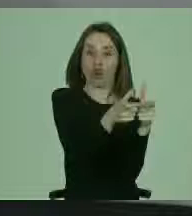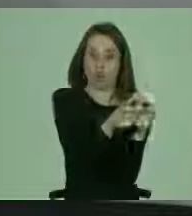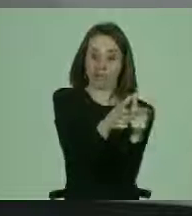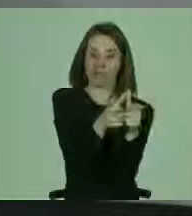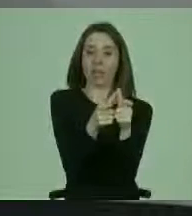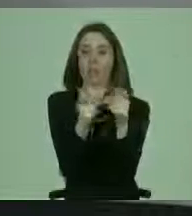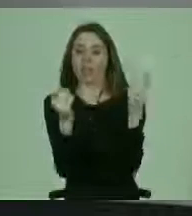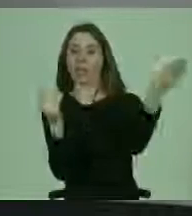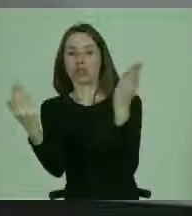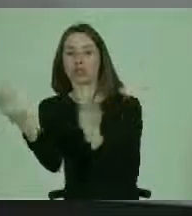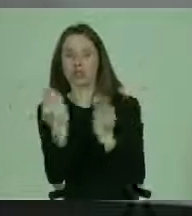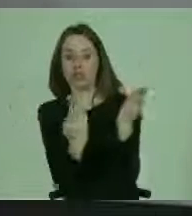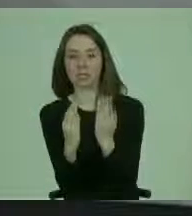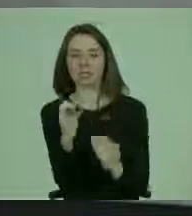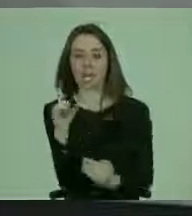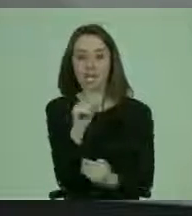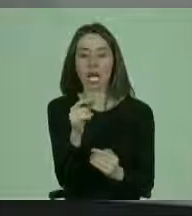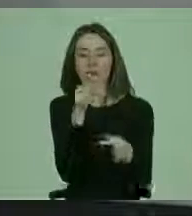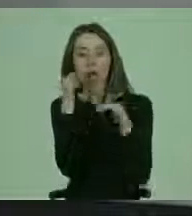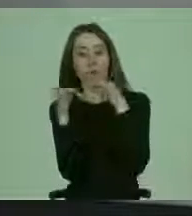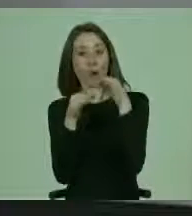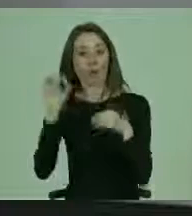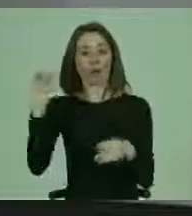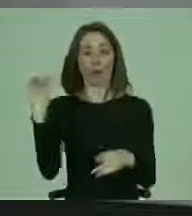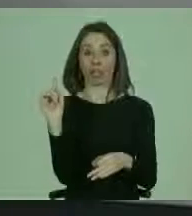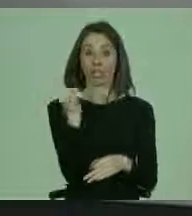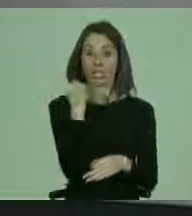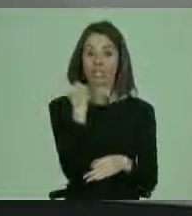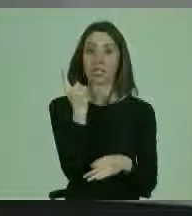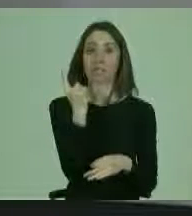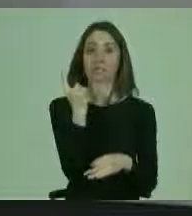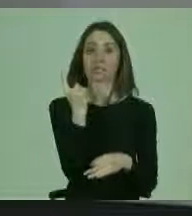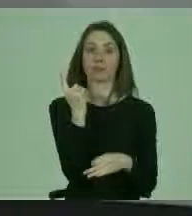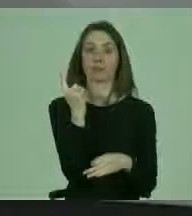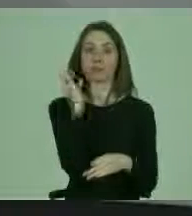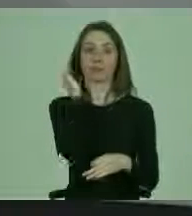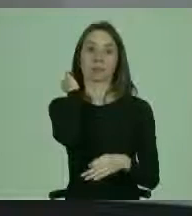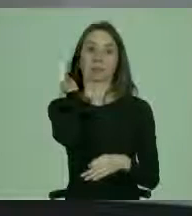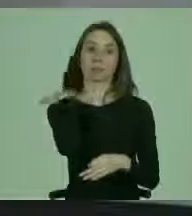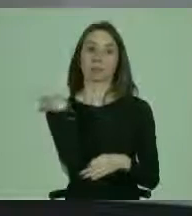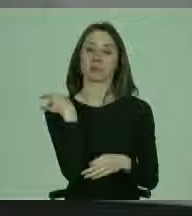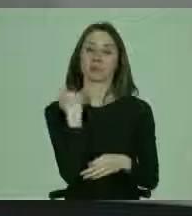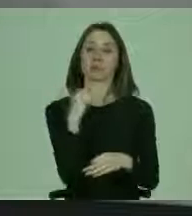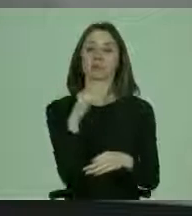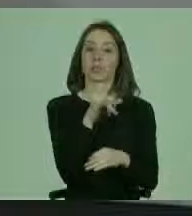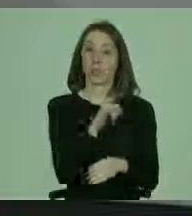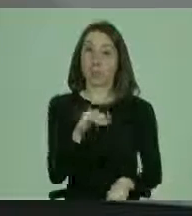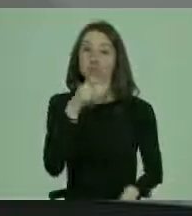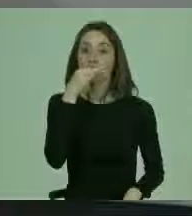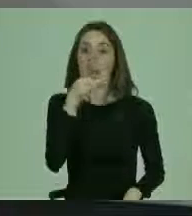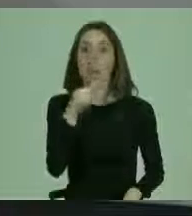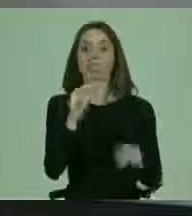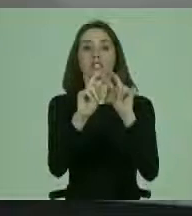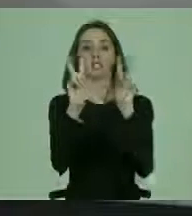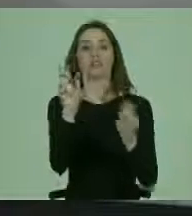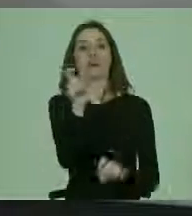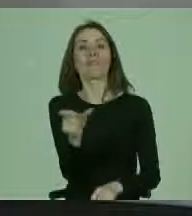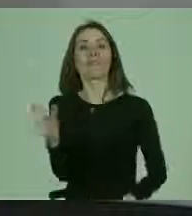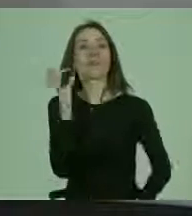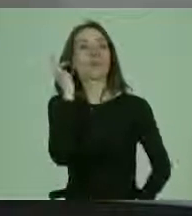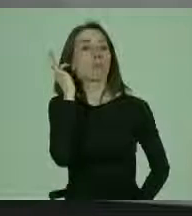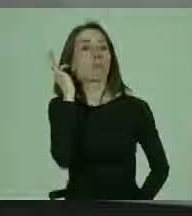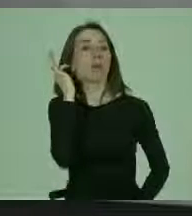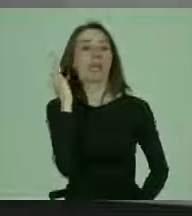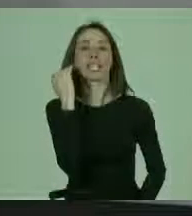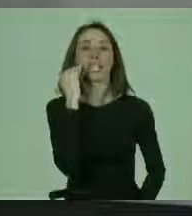comentarios generales que estamos desarrollando, y el siguiente, que va a ser un comentario sobre mujeres y niñas con